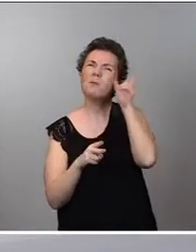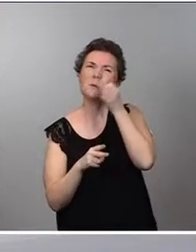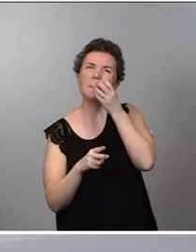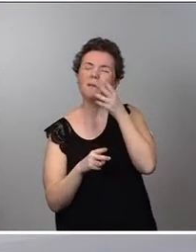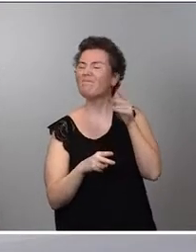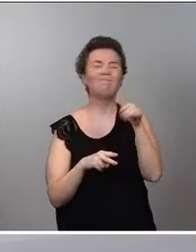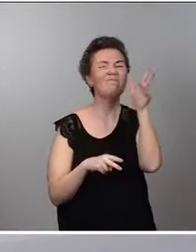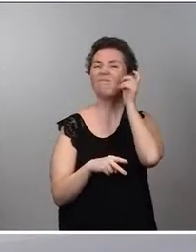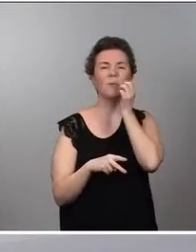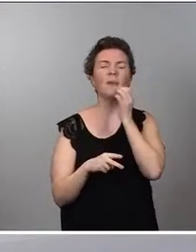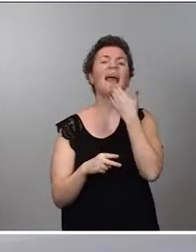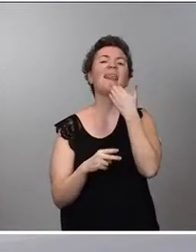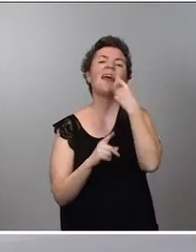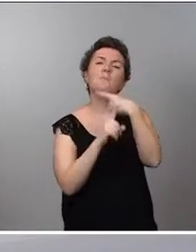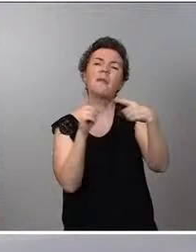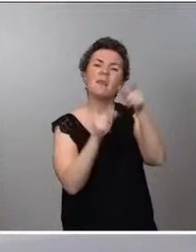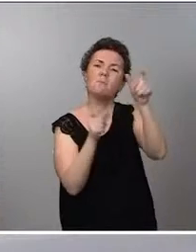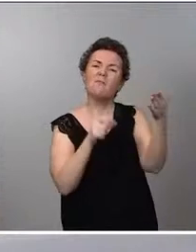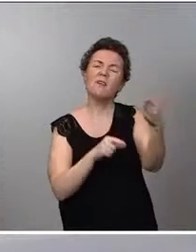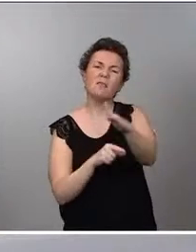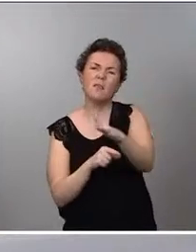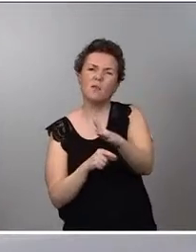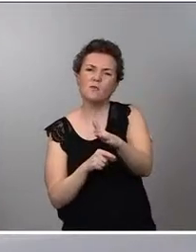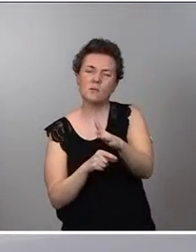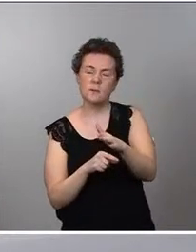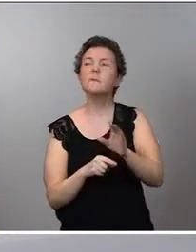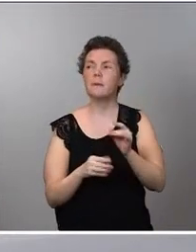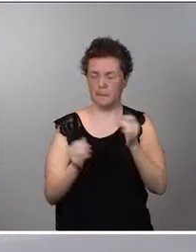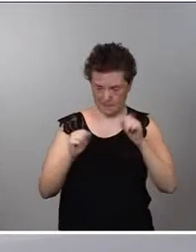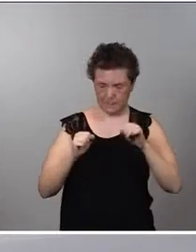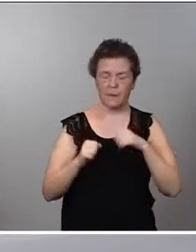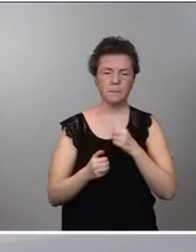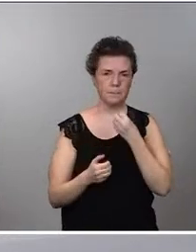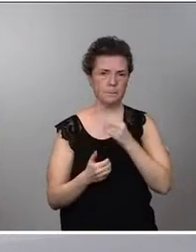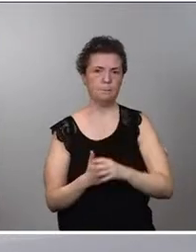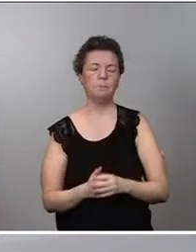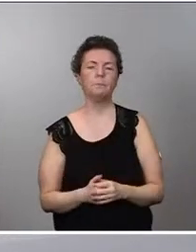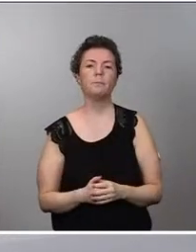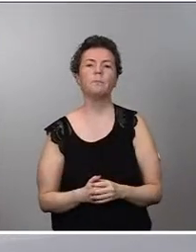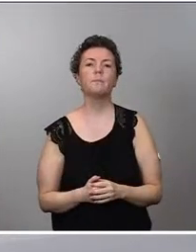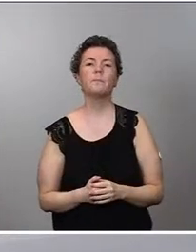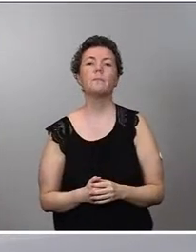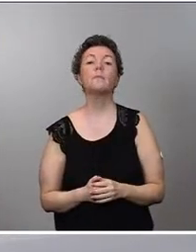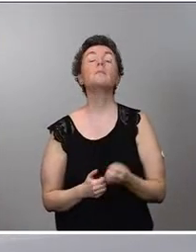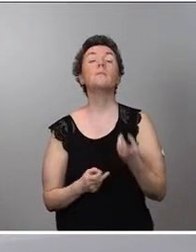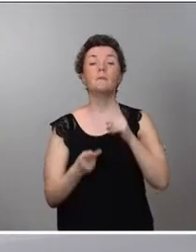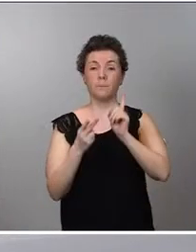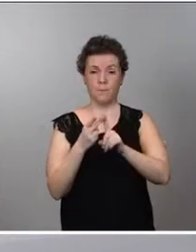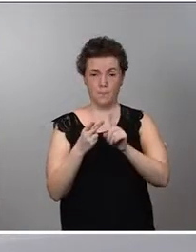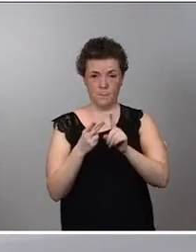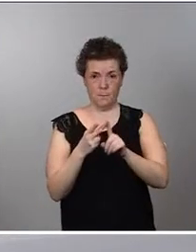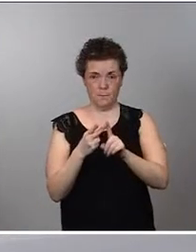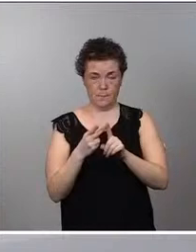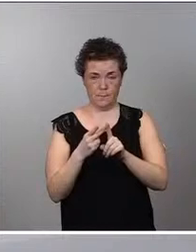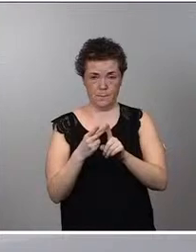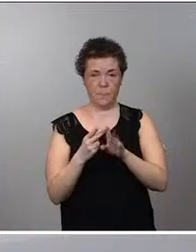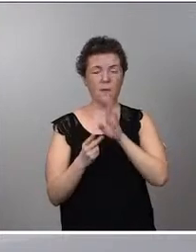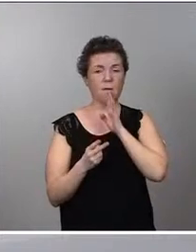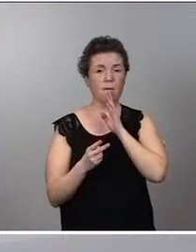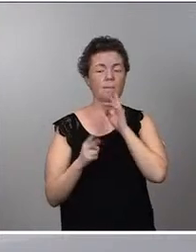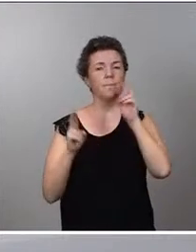edad media de los, ahí me quedé. De los fallecidos. Ah. Sí, y la segunda pregunta con respecto al